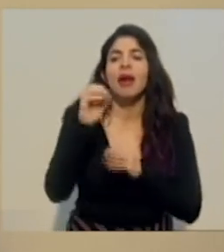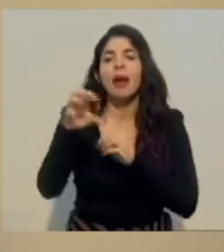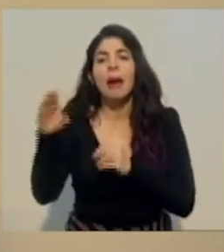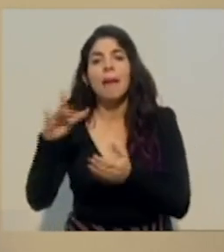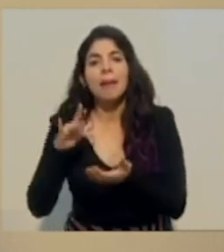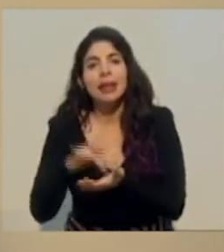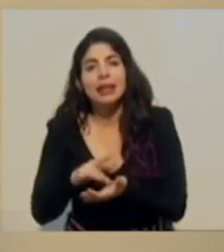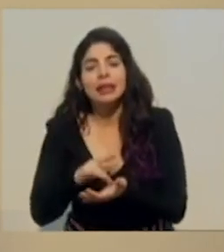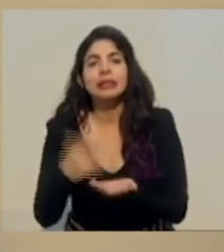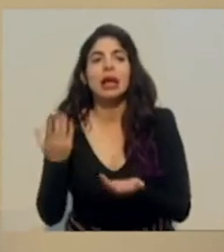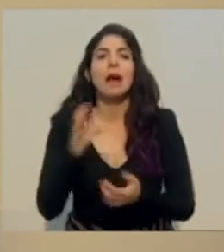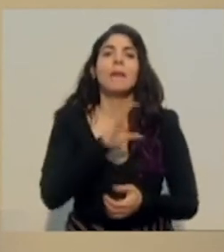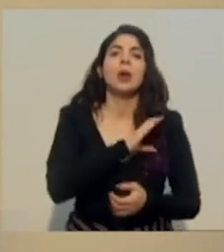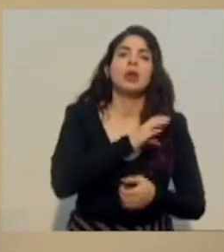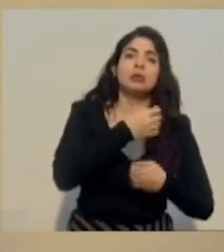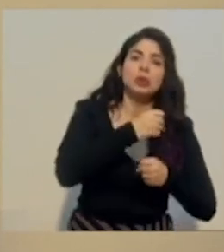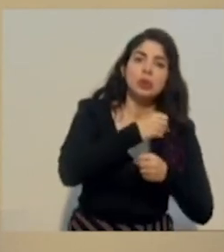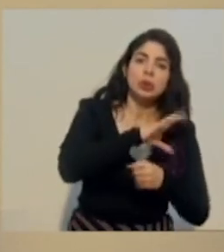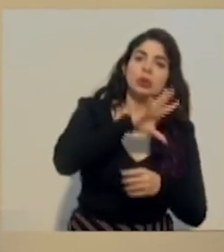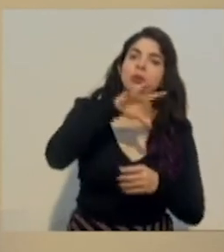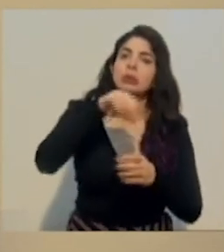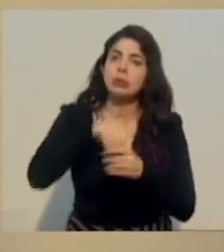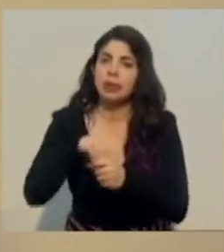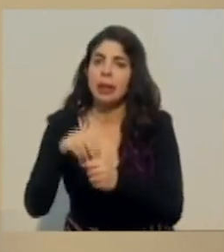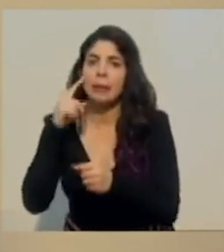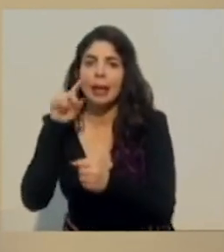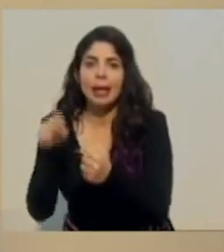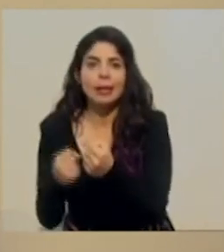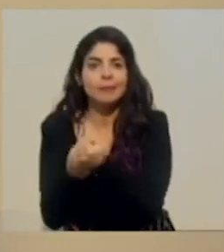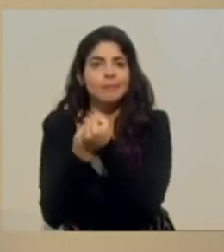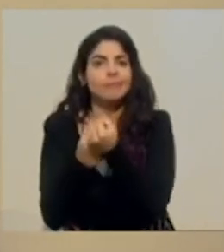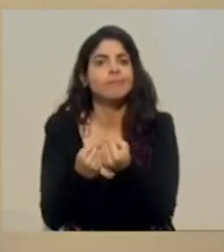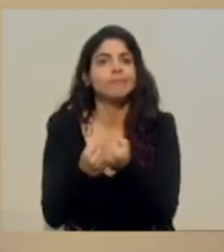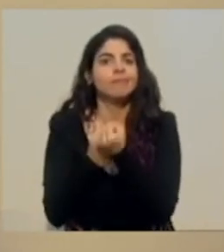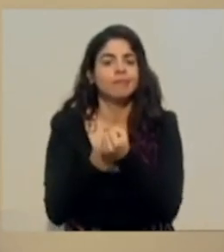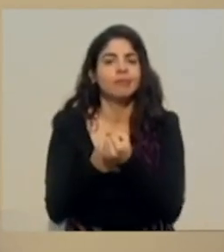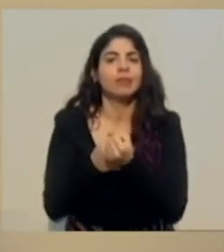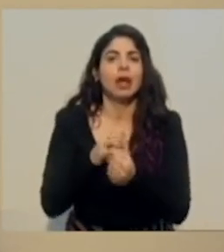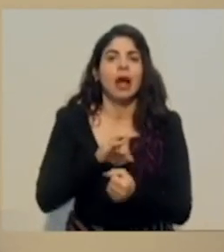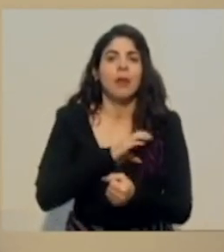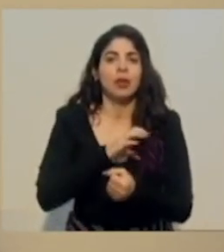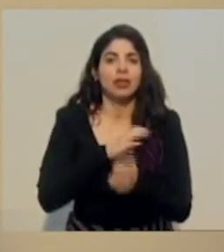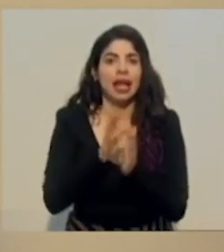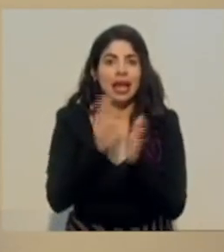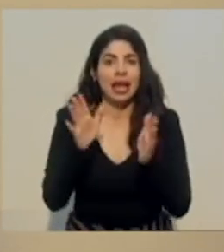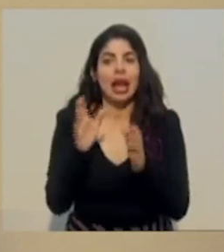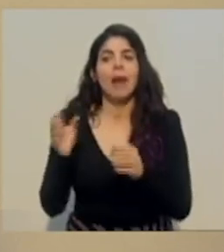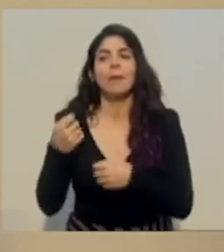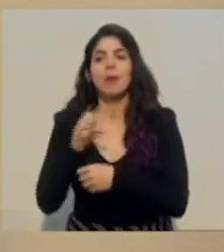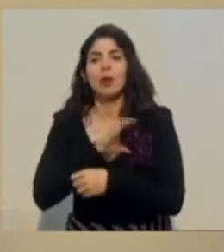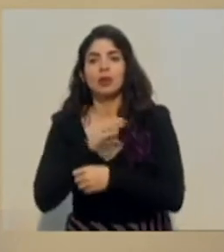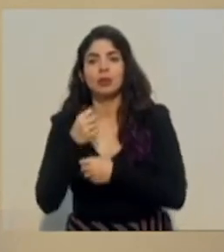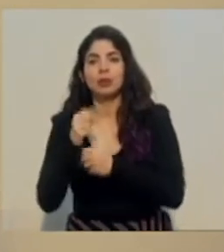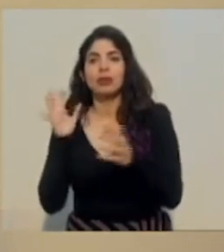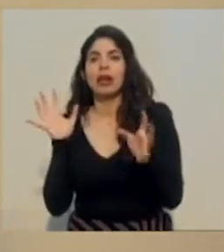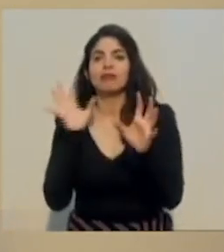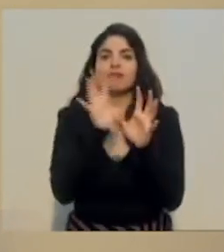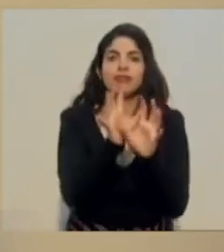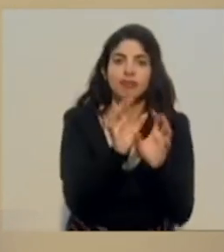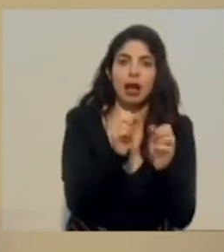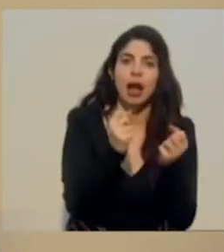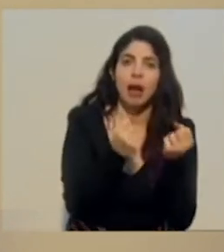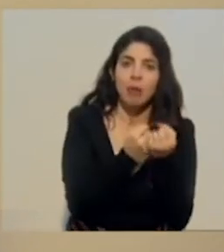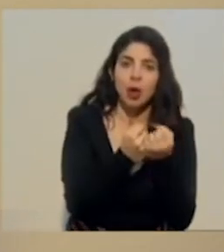policía municipal a reforzar a la fuerza pública, están en las inspecciones sanitarias,